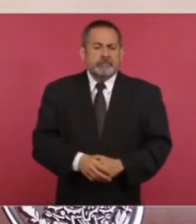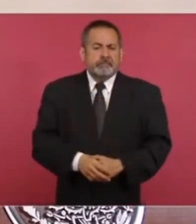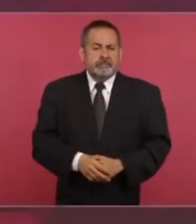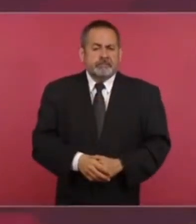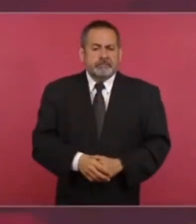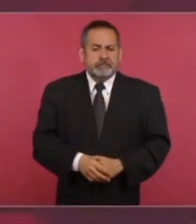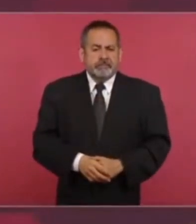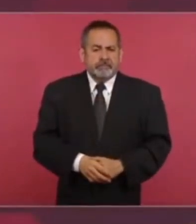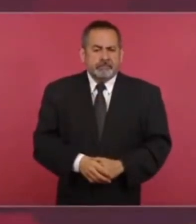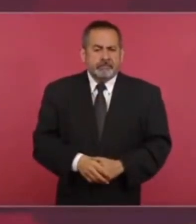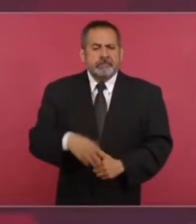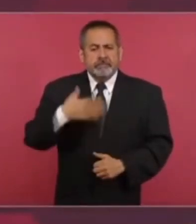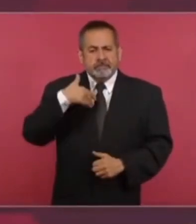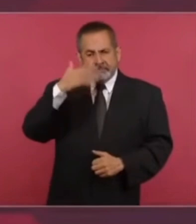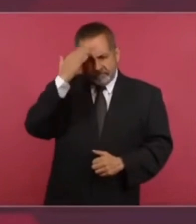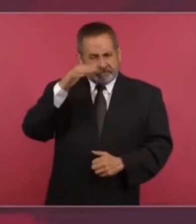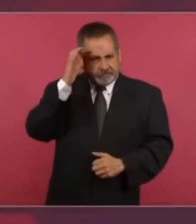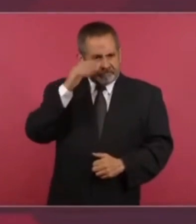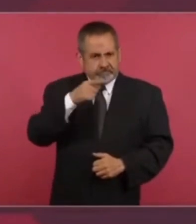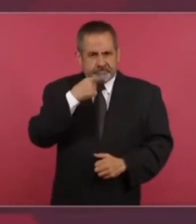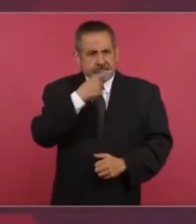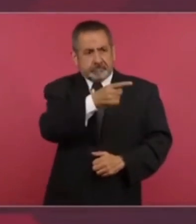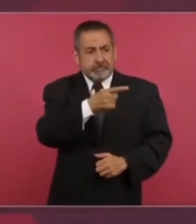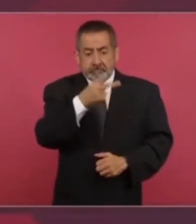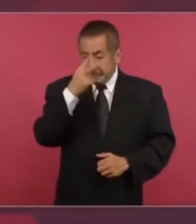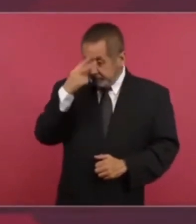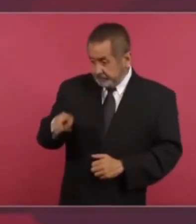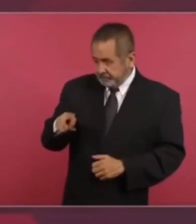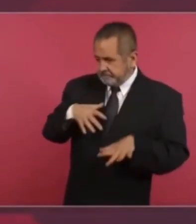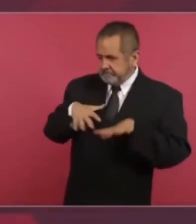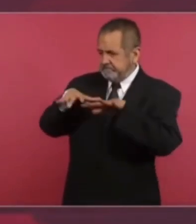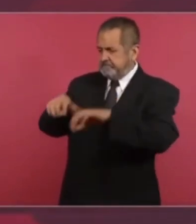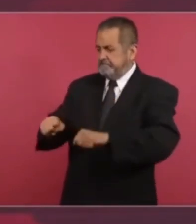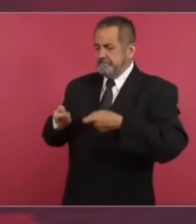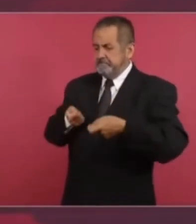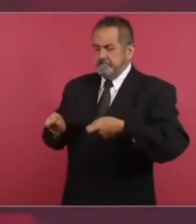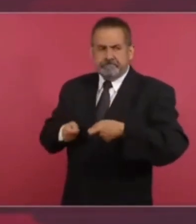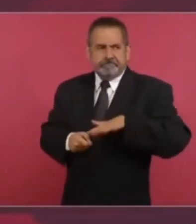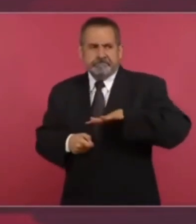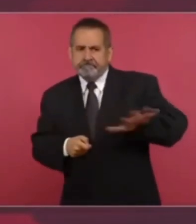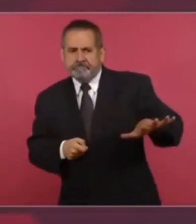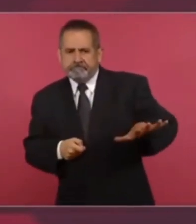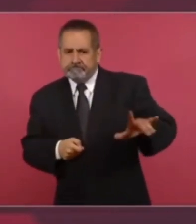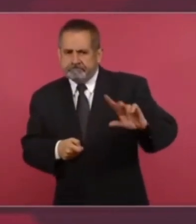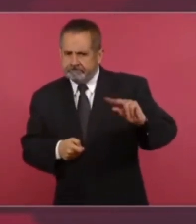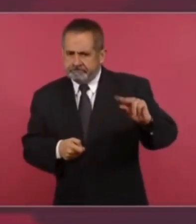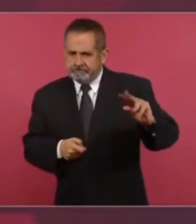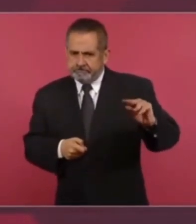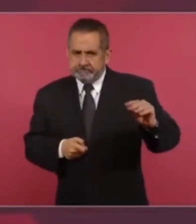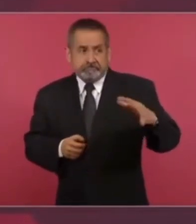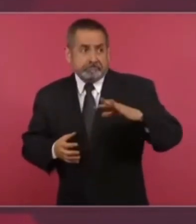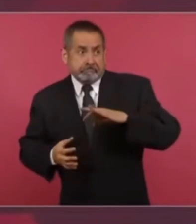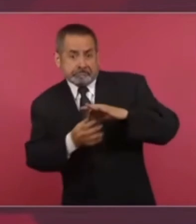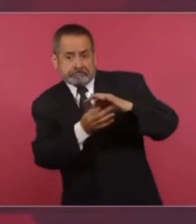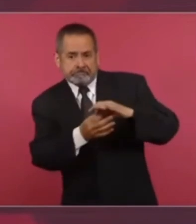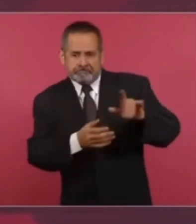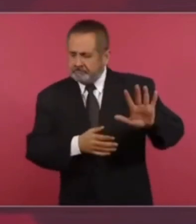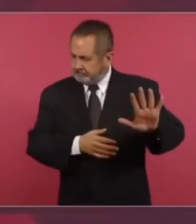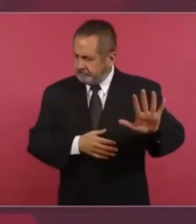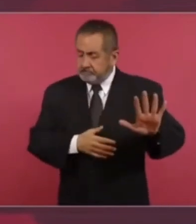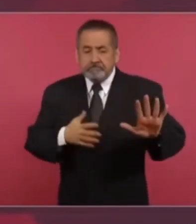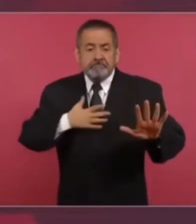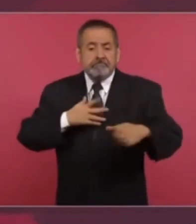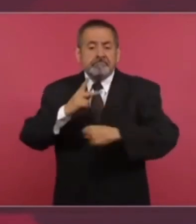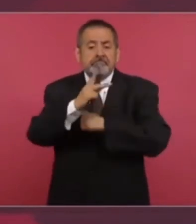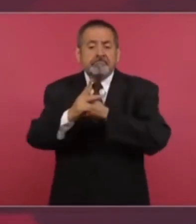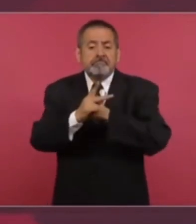he sabido de que México no es una colonia no es un protectorado es un